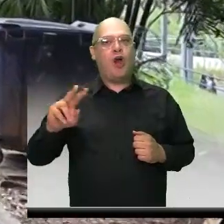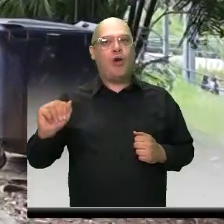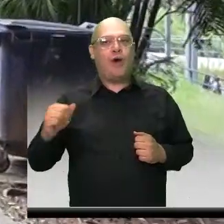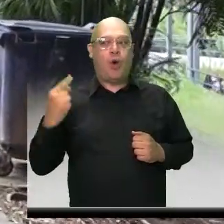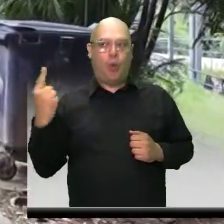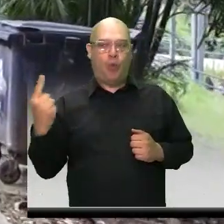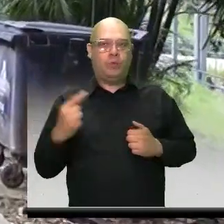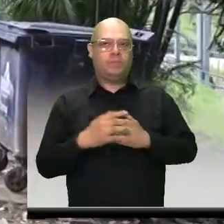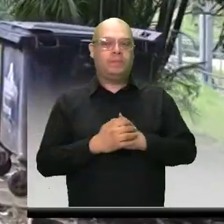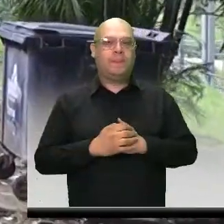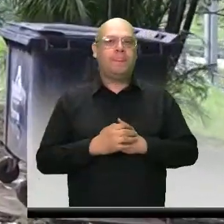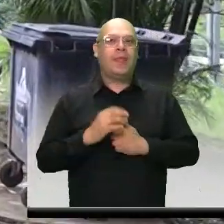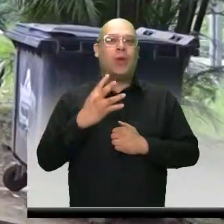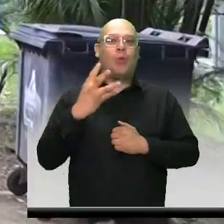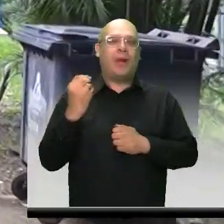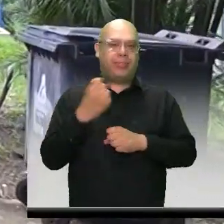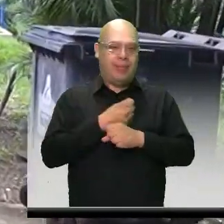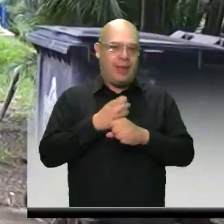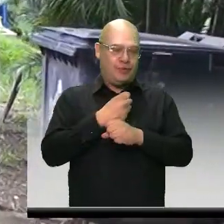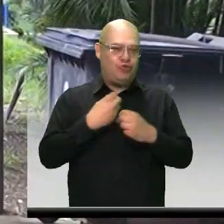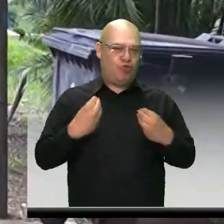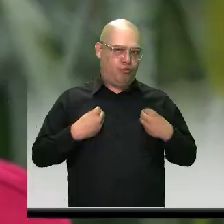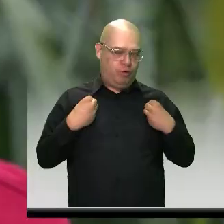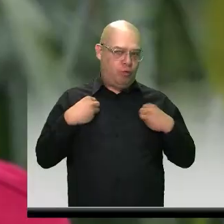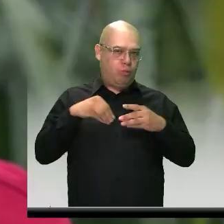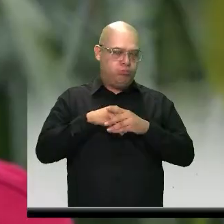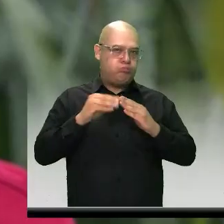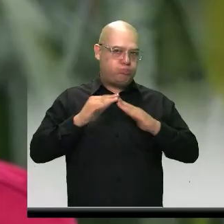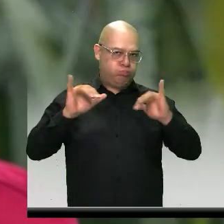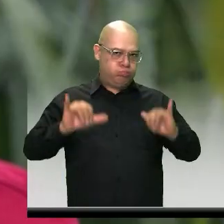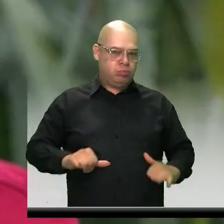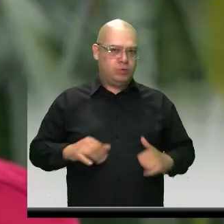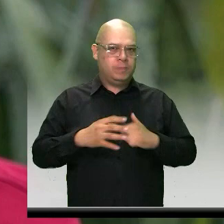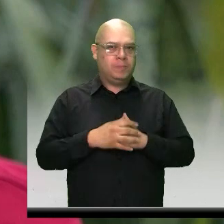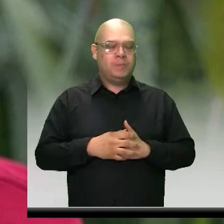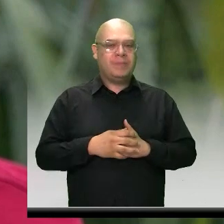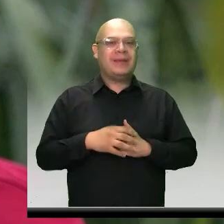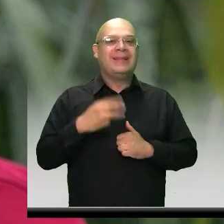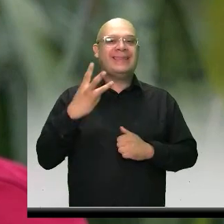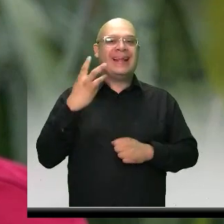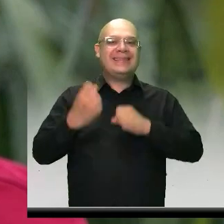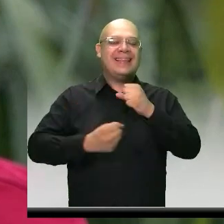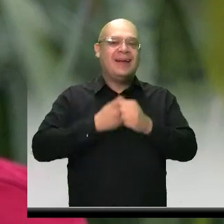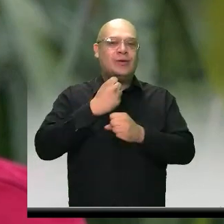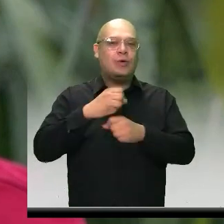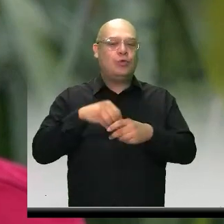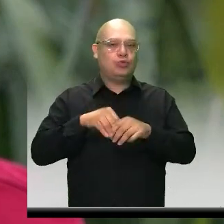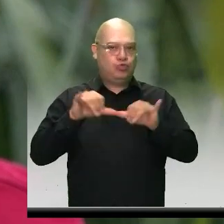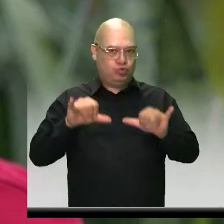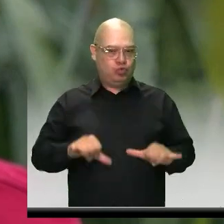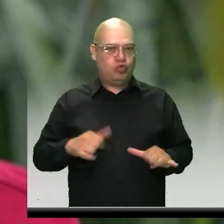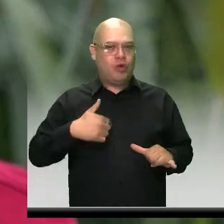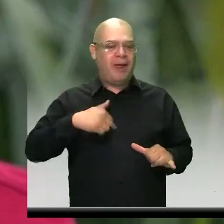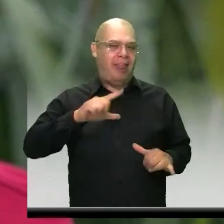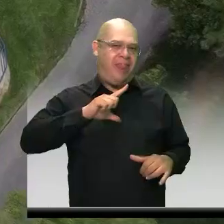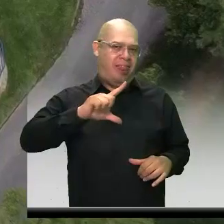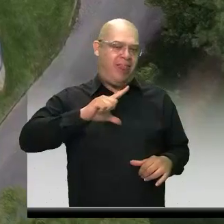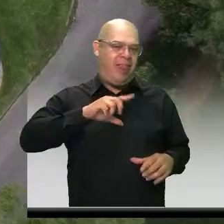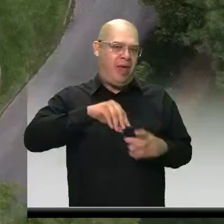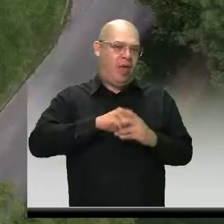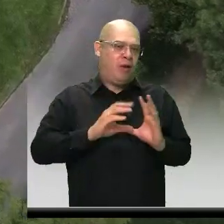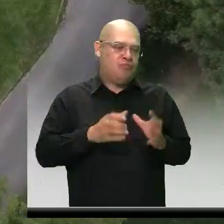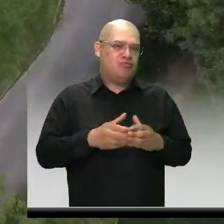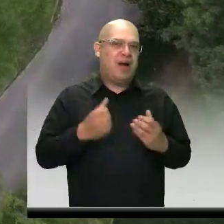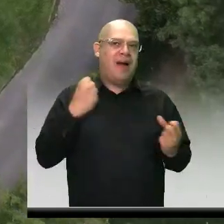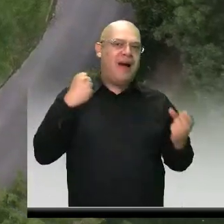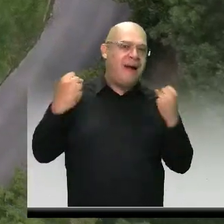que vivimos en este barrio y hace ya tres años vengo liderando un grupo de gimnasia de